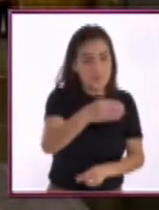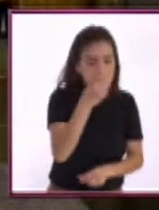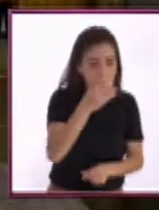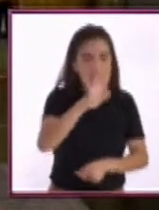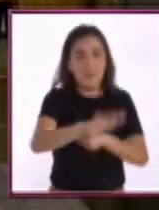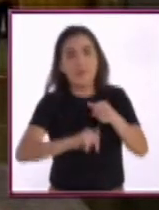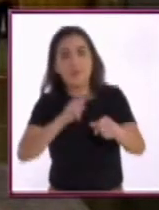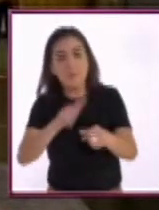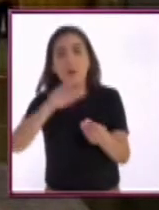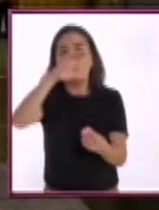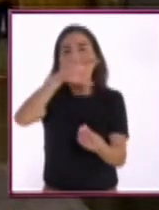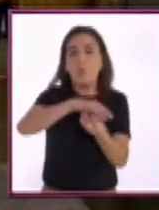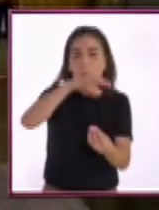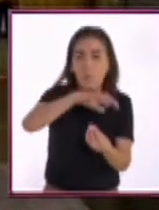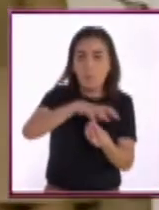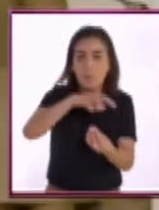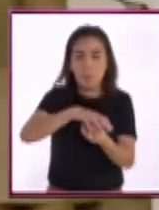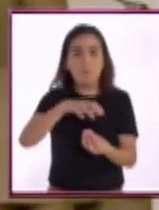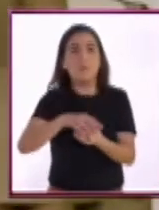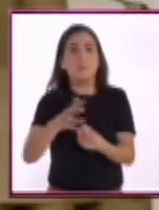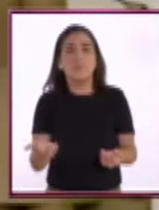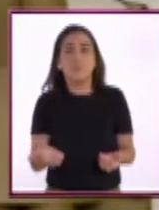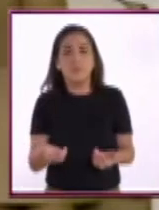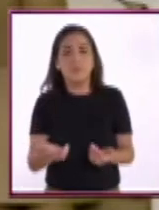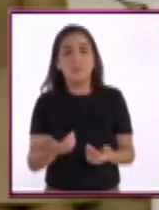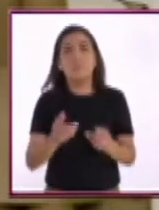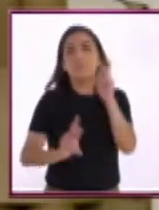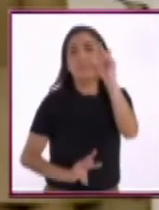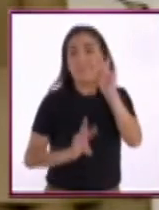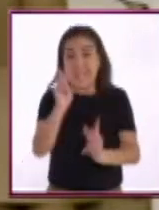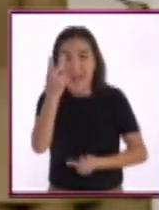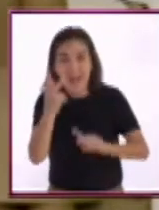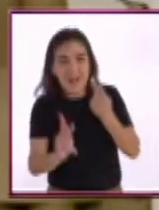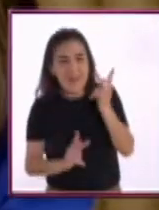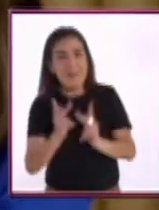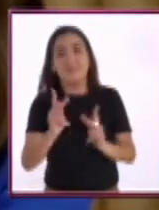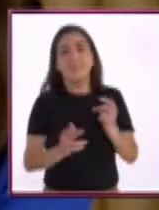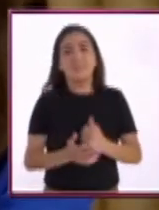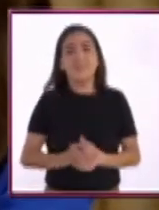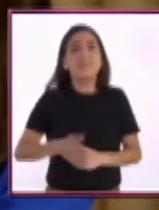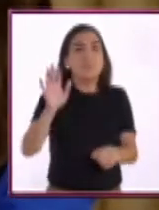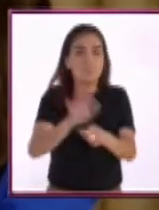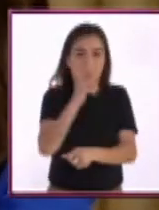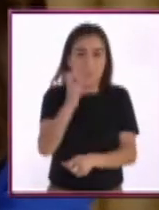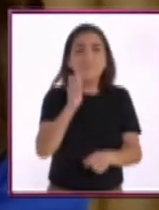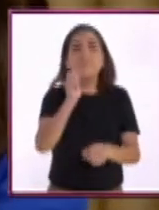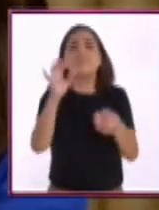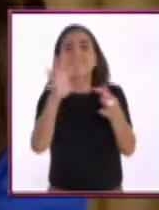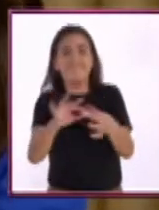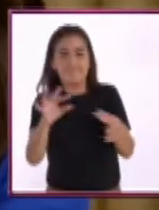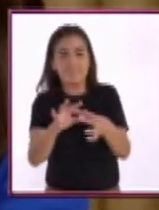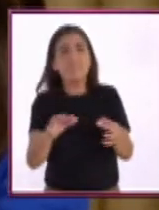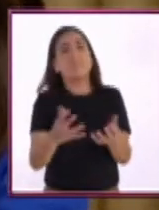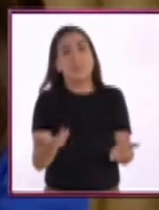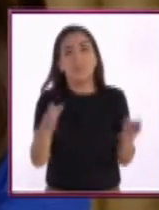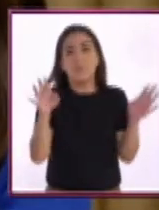alimenticio de muchísimas especies, de hongos, de mucha herbolaria. Y por eso